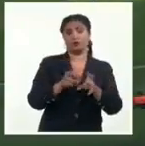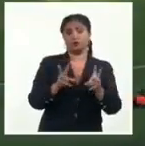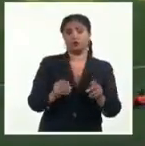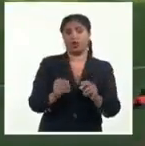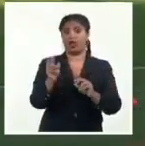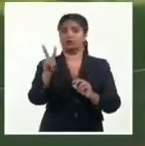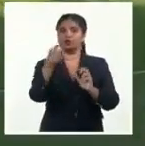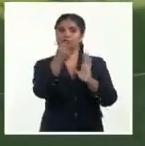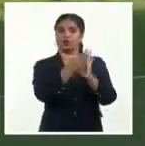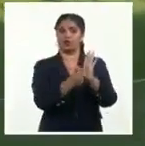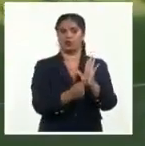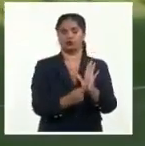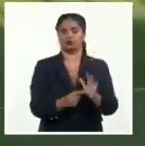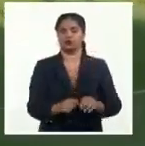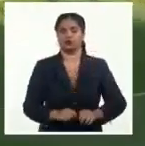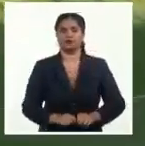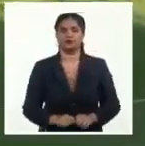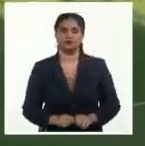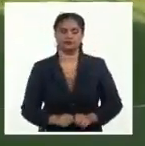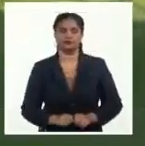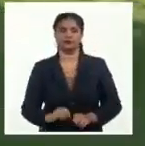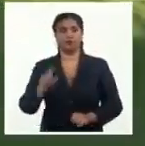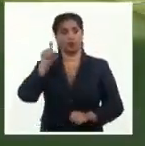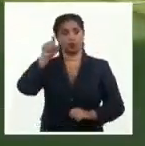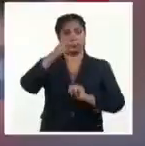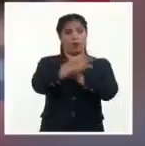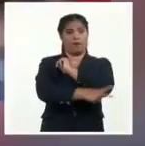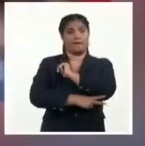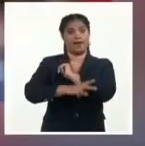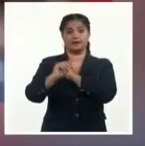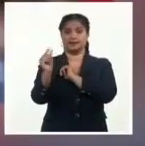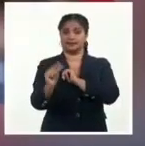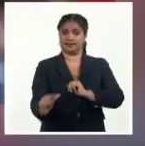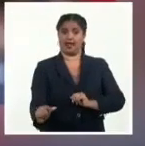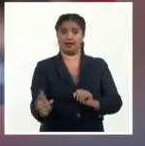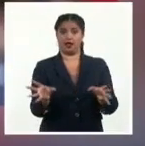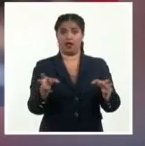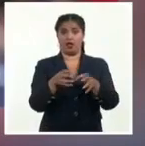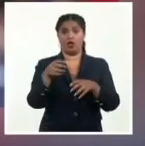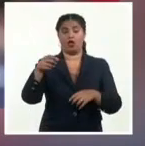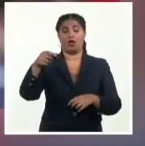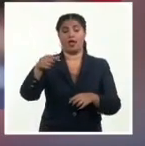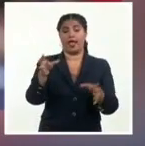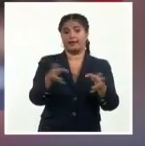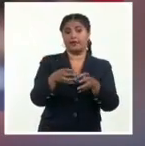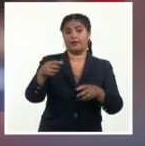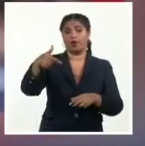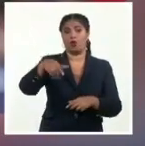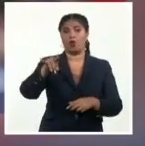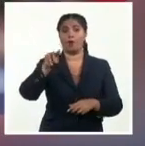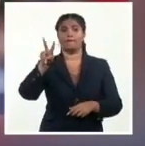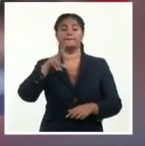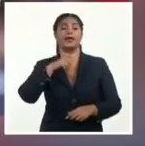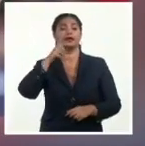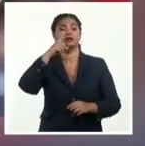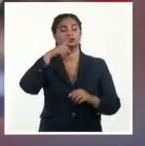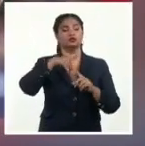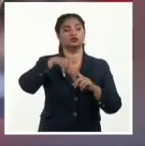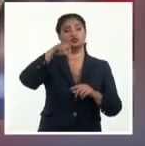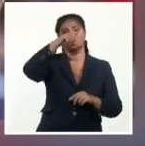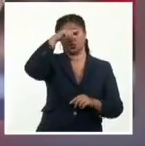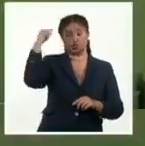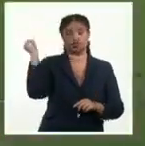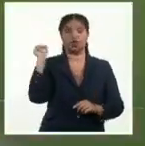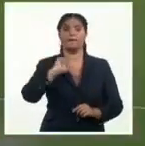dos puntos de seis posibles. Y por último, en Italia, la Juventus de Turín inició con el pie derecho. Victoria, tres por cero ante el Sassuolo,